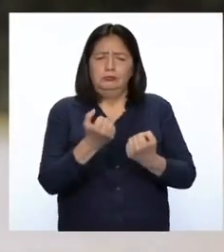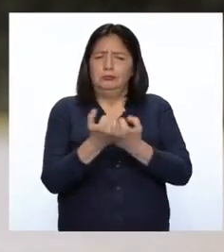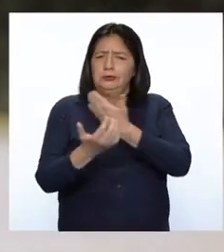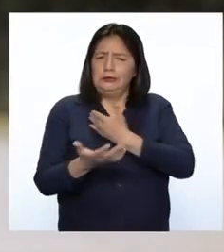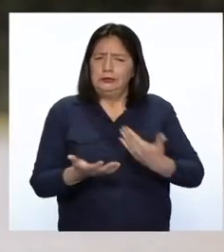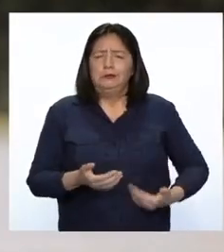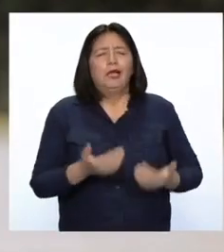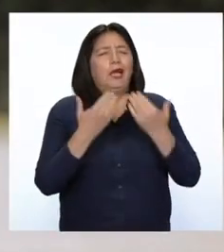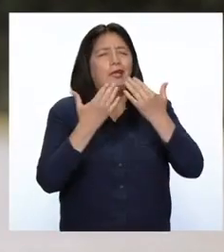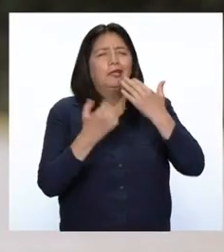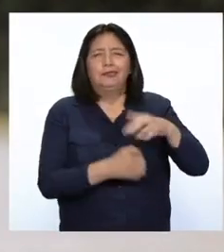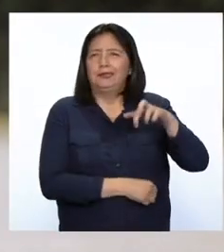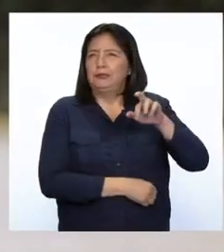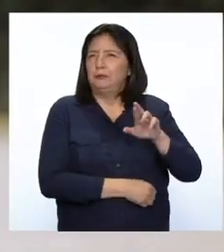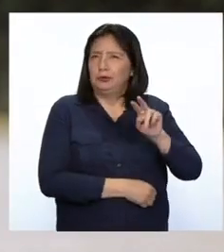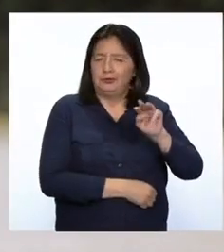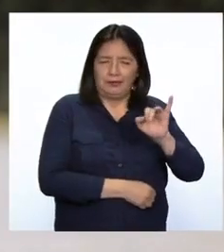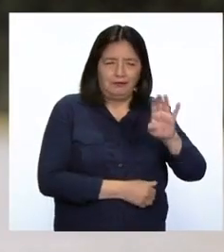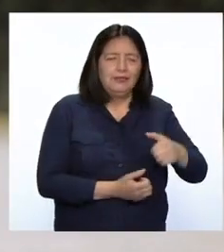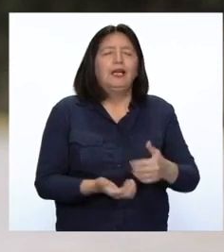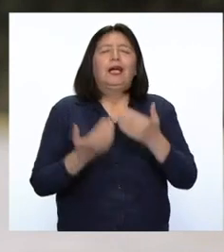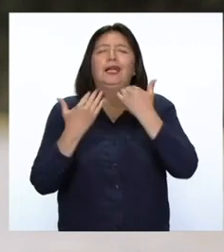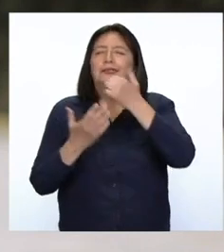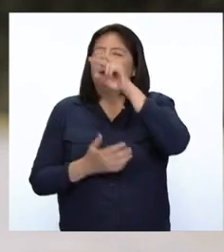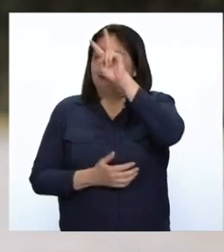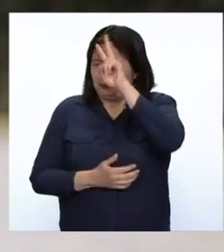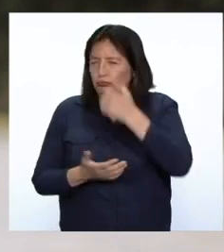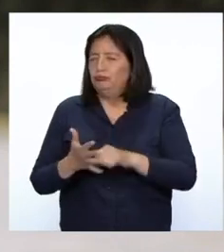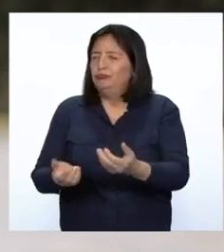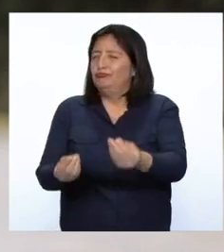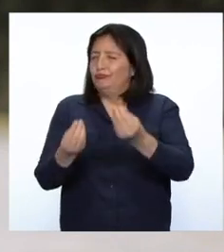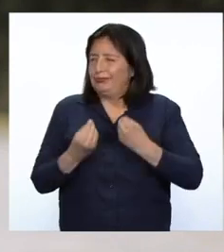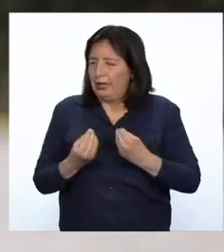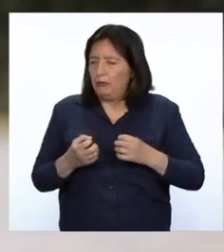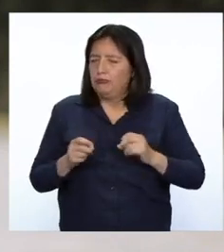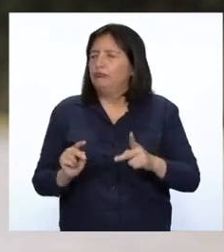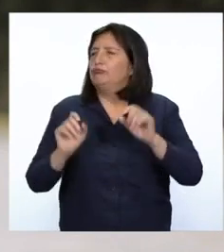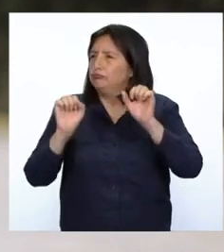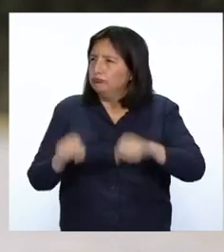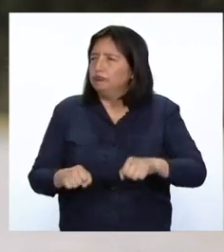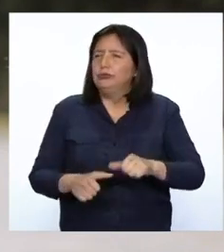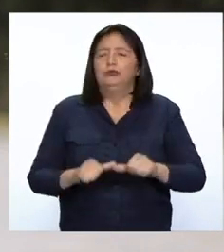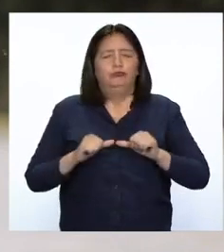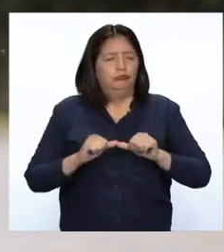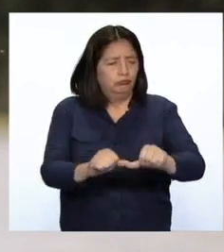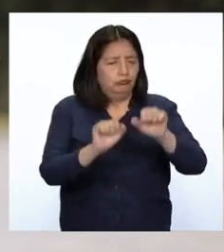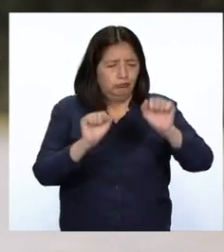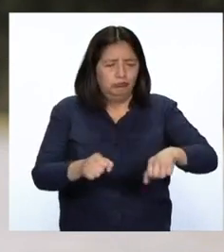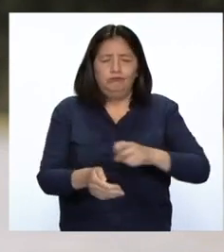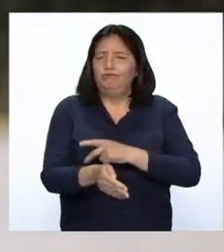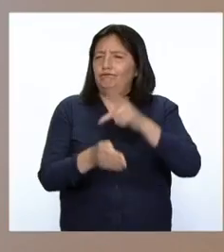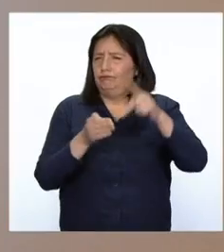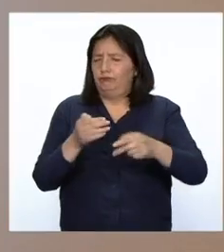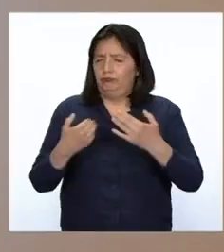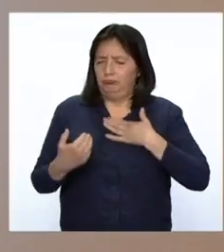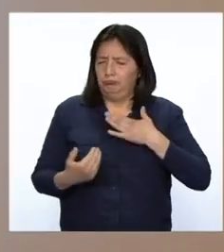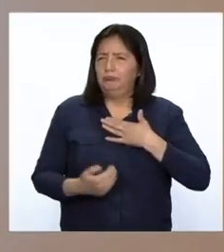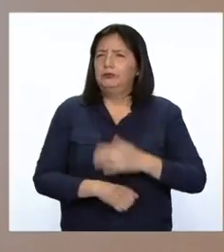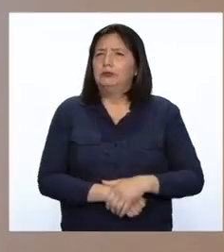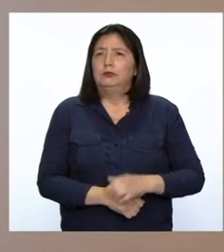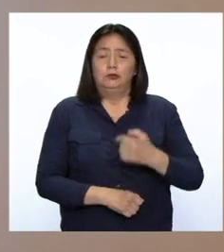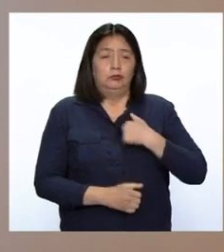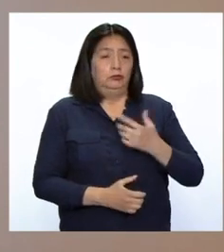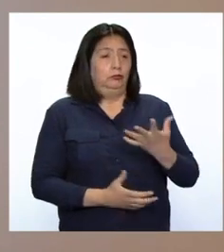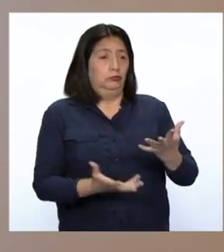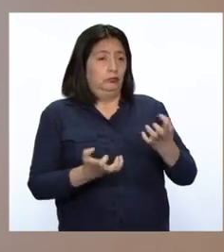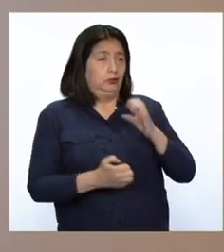gracias PRONAVEC y gracias al Perú por darme esa oportunidad de seguir, de ser un profesional. Yo